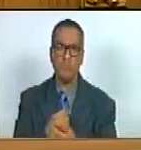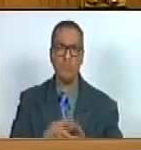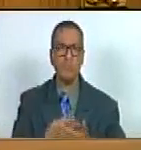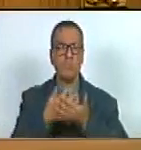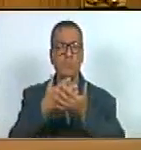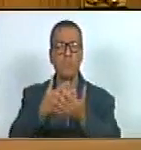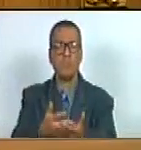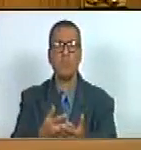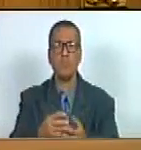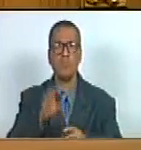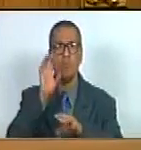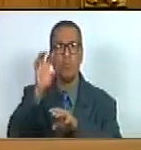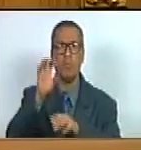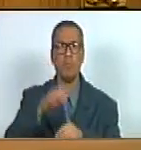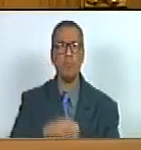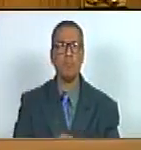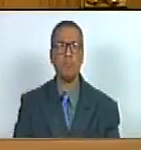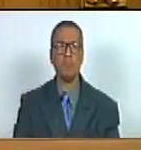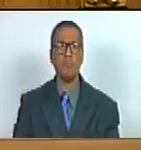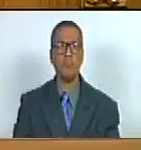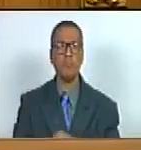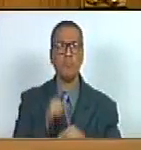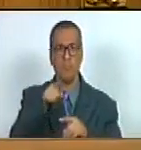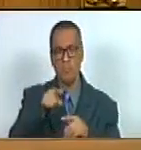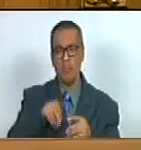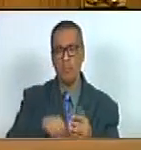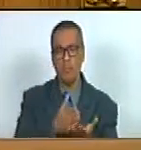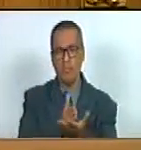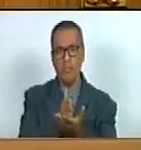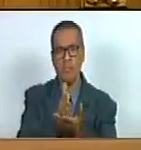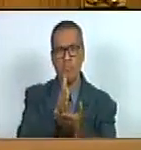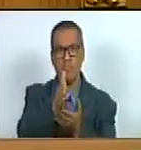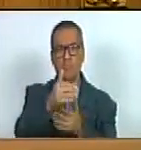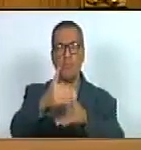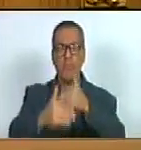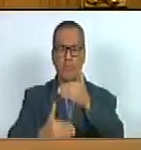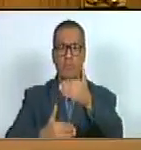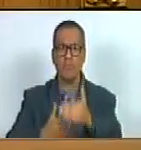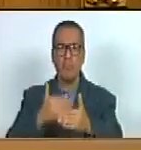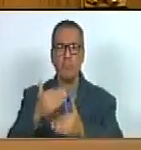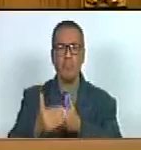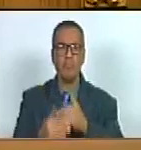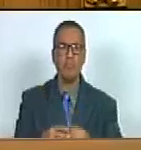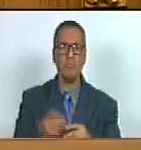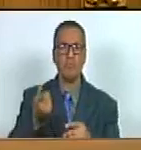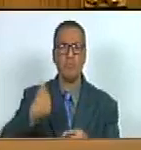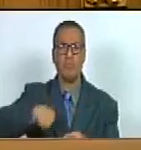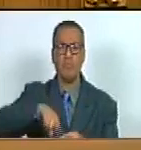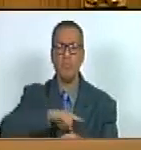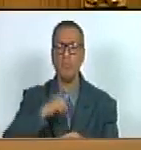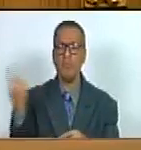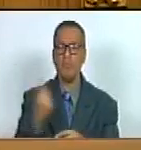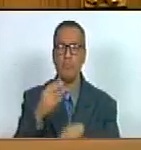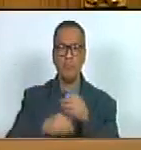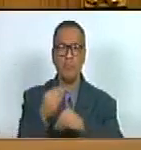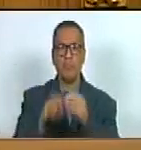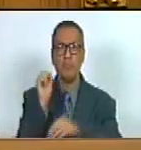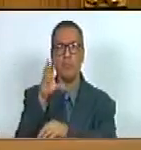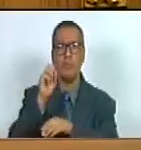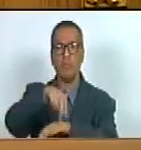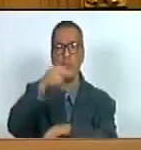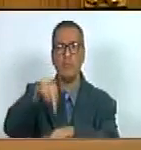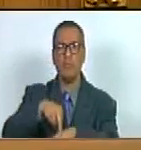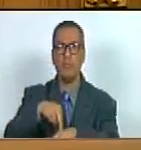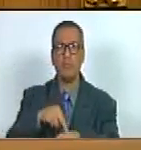patria para seguir avanzando en lo que hemos venido haciendo desde esta asamblea nacional